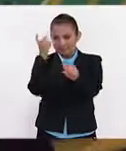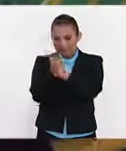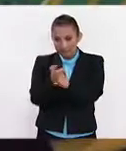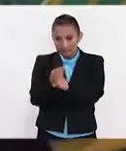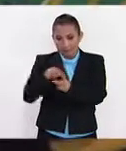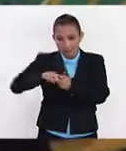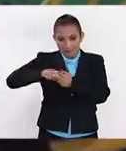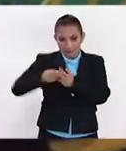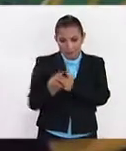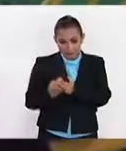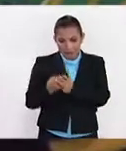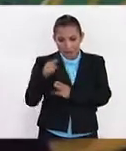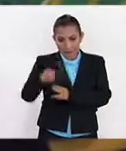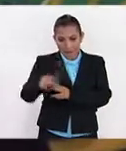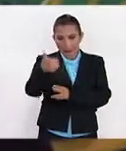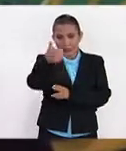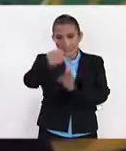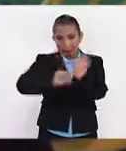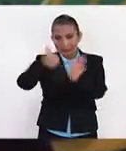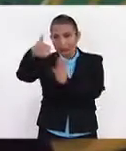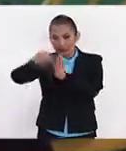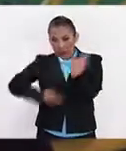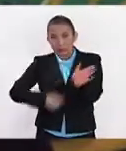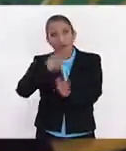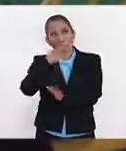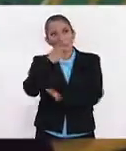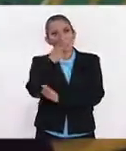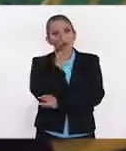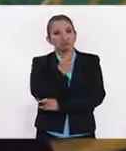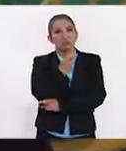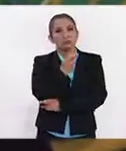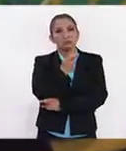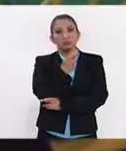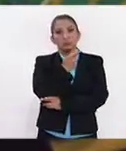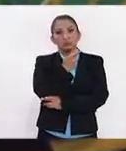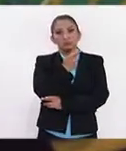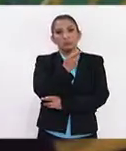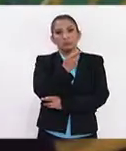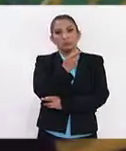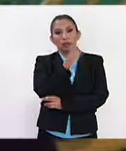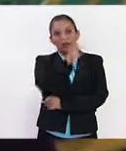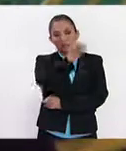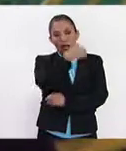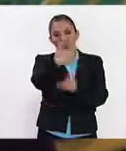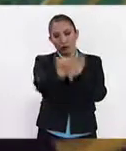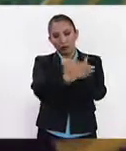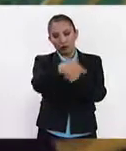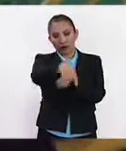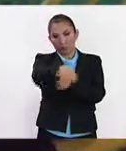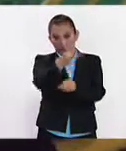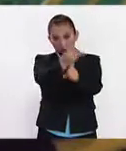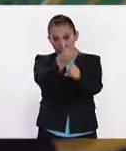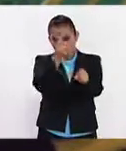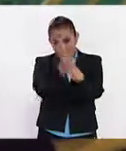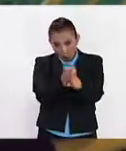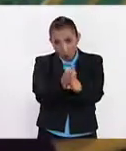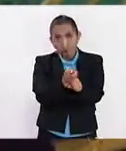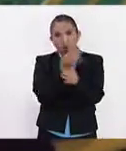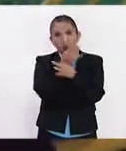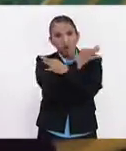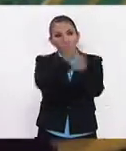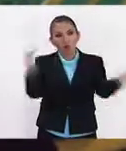sale de manera semestral. Estamos hablando de que en enero va a salir la convocatoria en